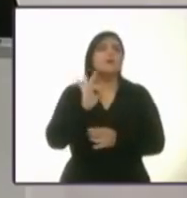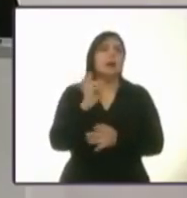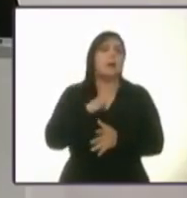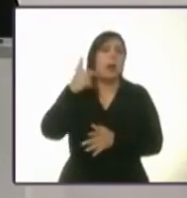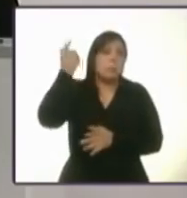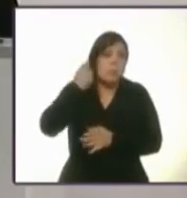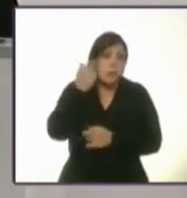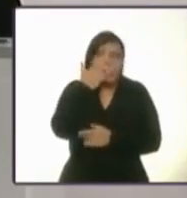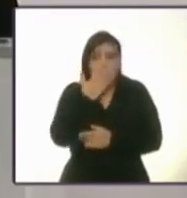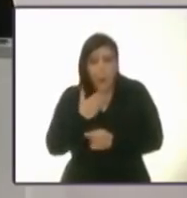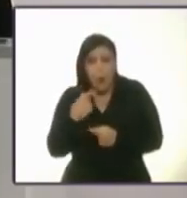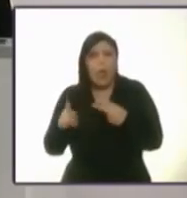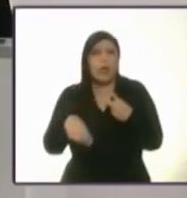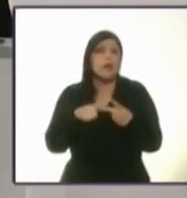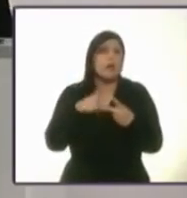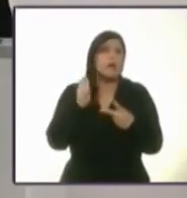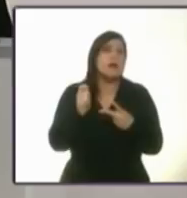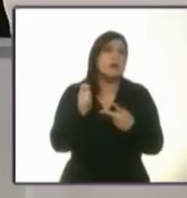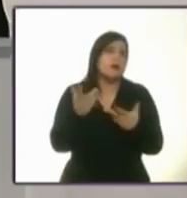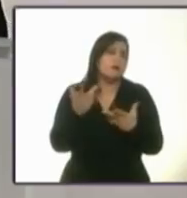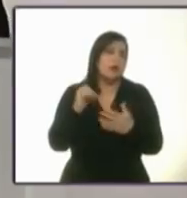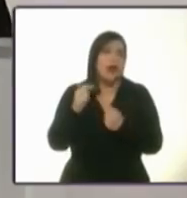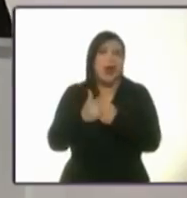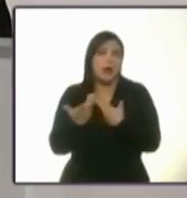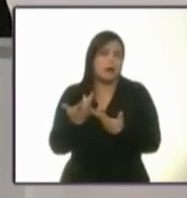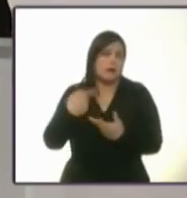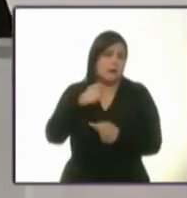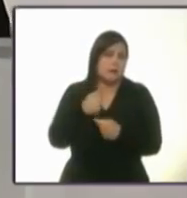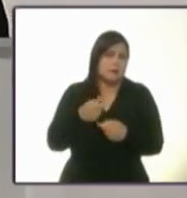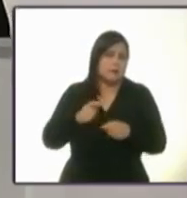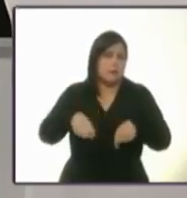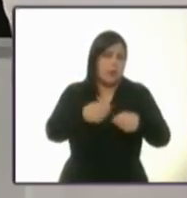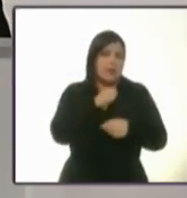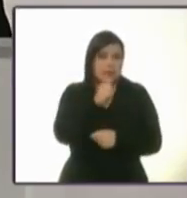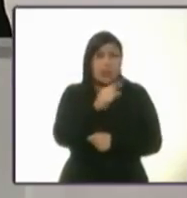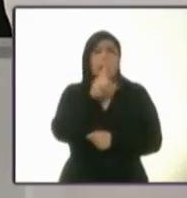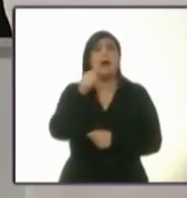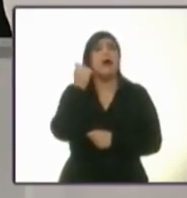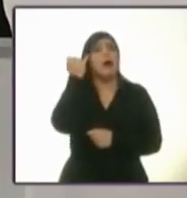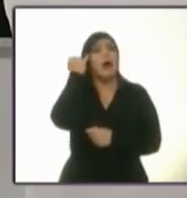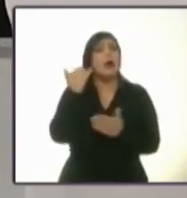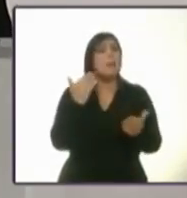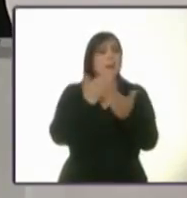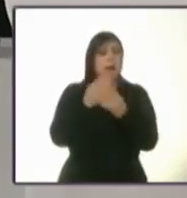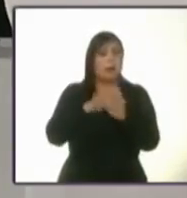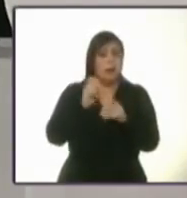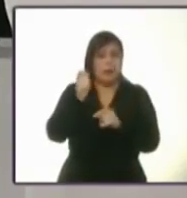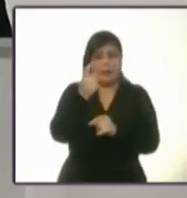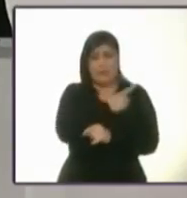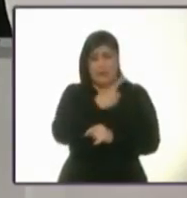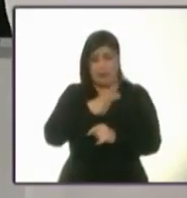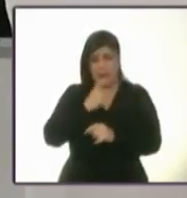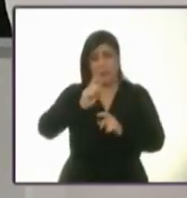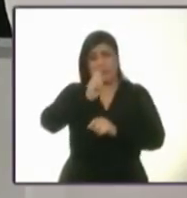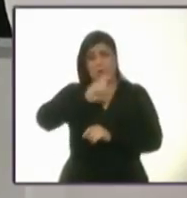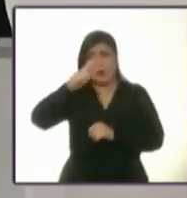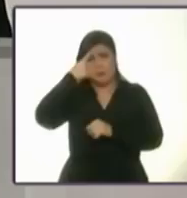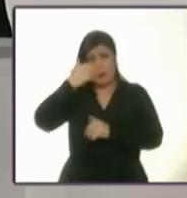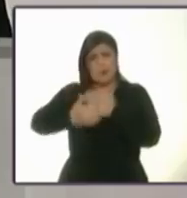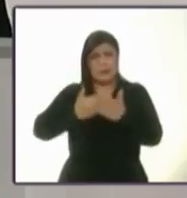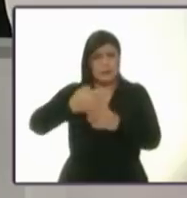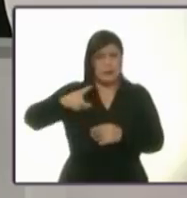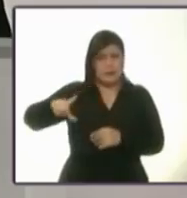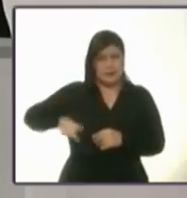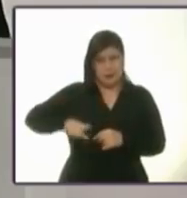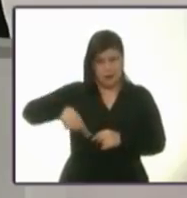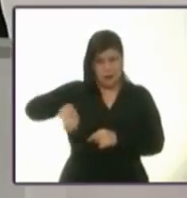jubilación o una pensión. Una de sus propuestas es crear sistema permanente de profesionalización del servicio público.